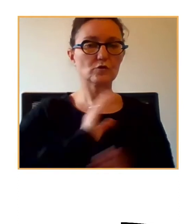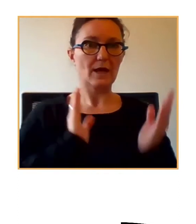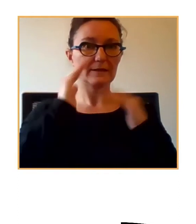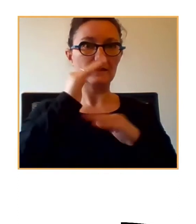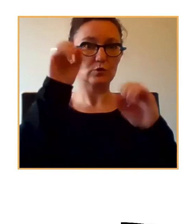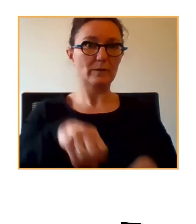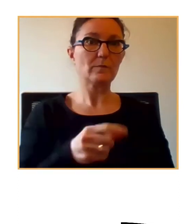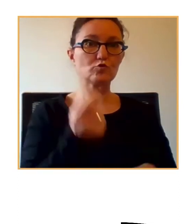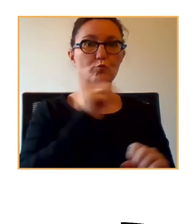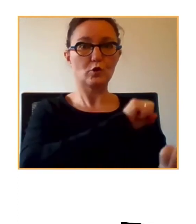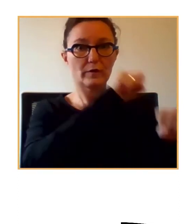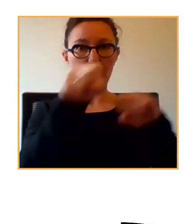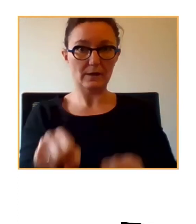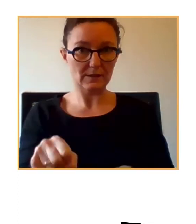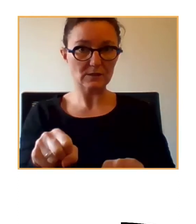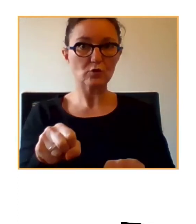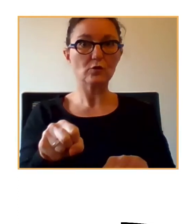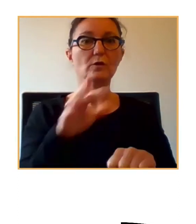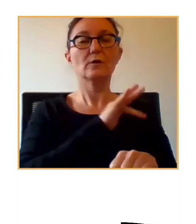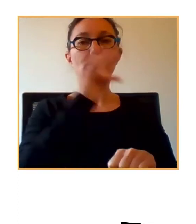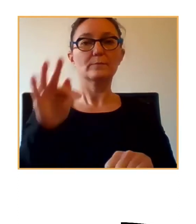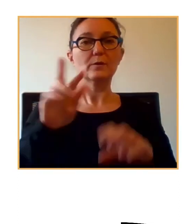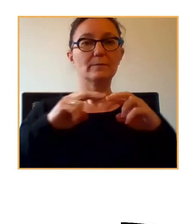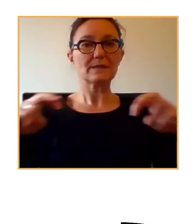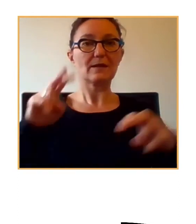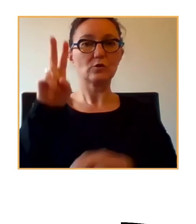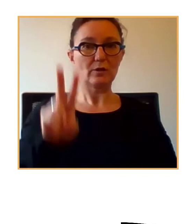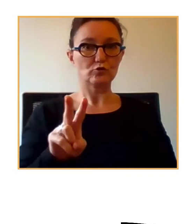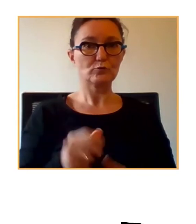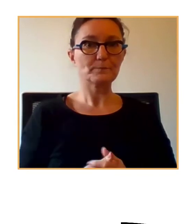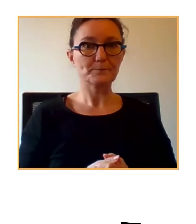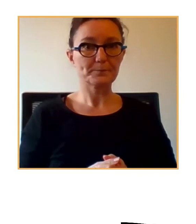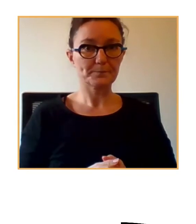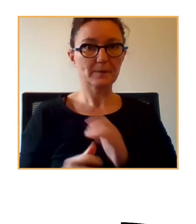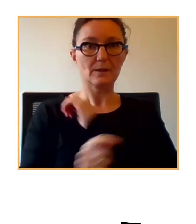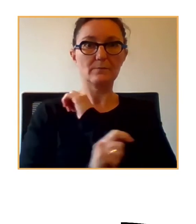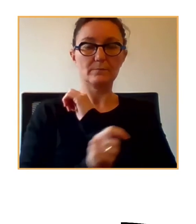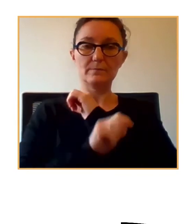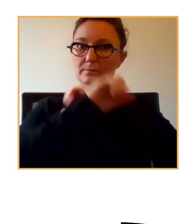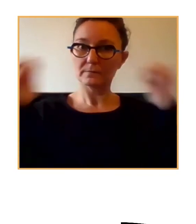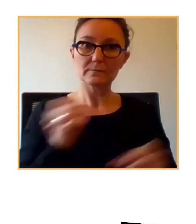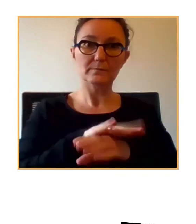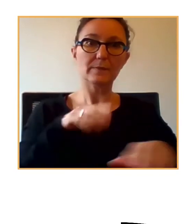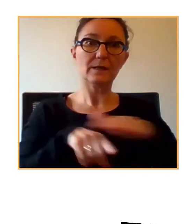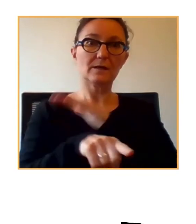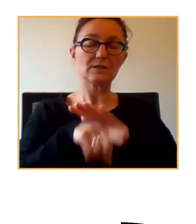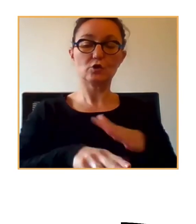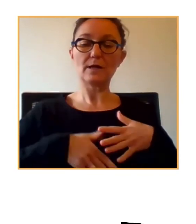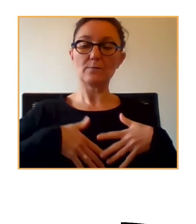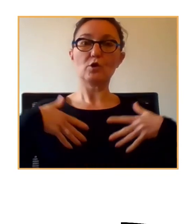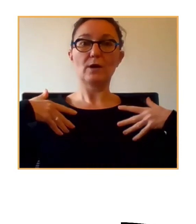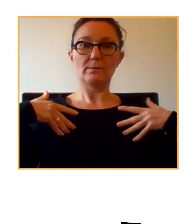poquito de retraso, vamos a pasar, por lo tanto, a la mesa redonda 2, que es estrategias y acciones para gestionar emocionalmente